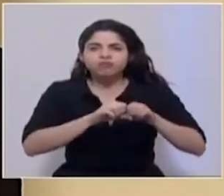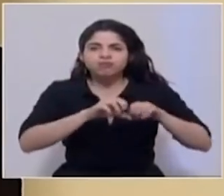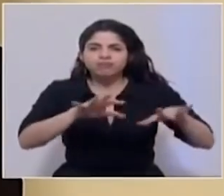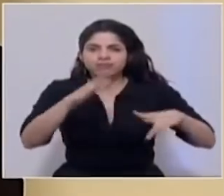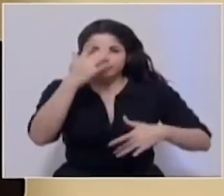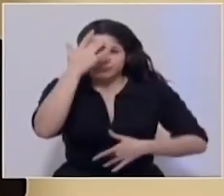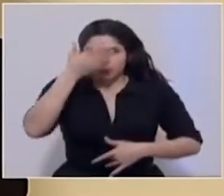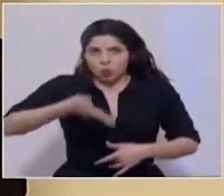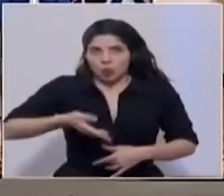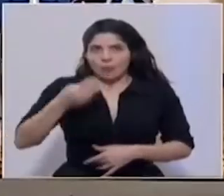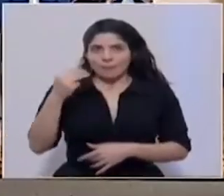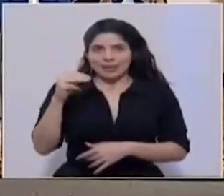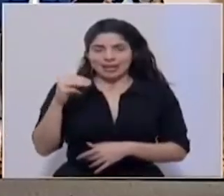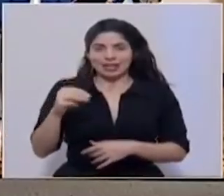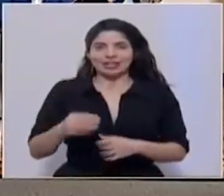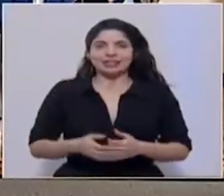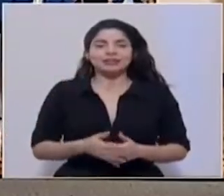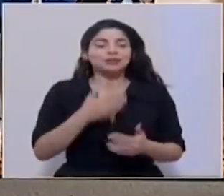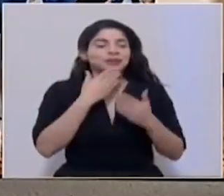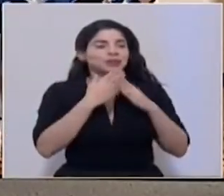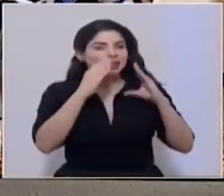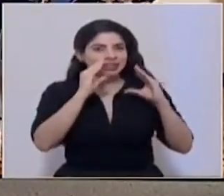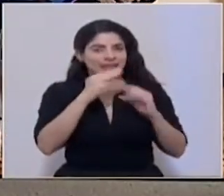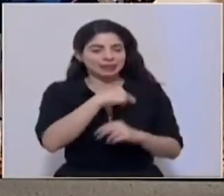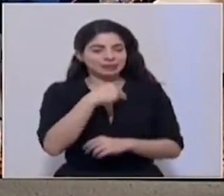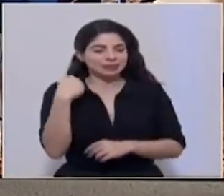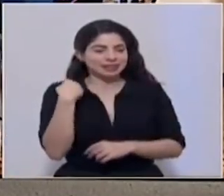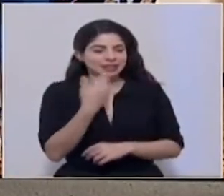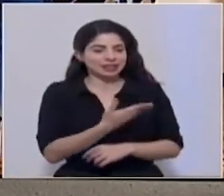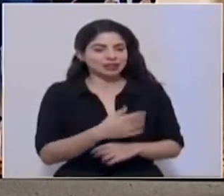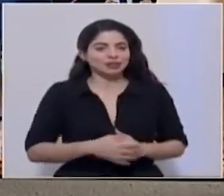este miércoles. Buenas tardes, ministro.